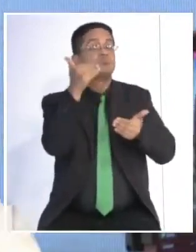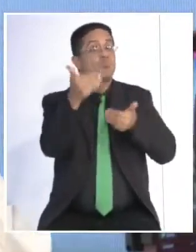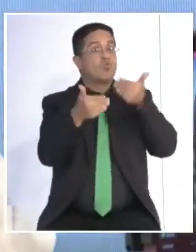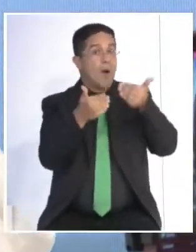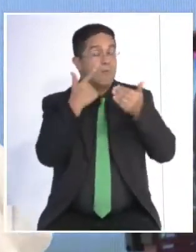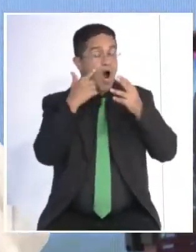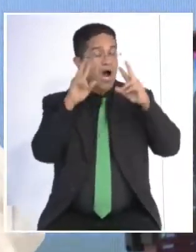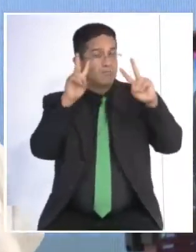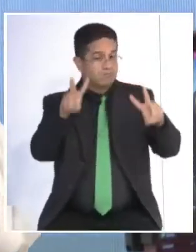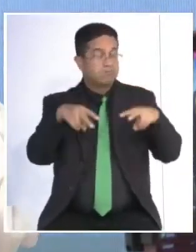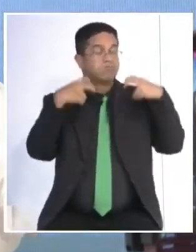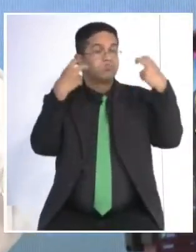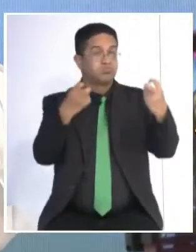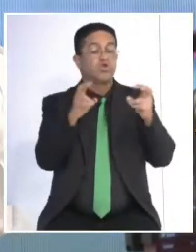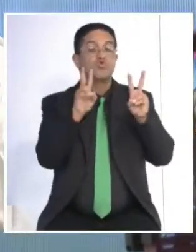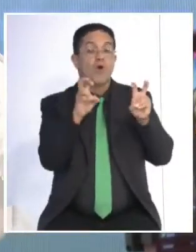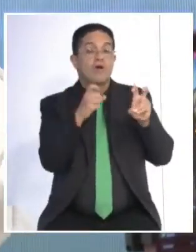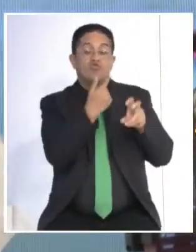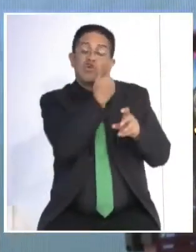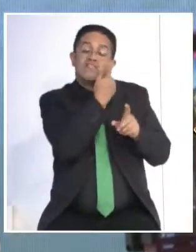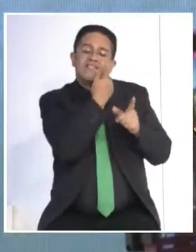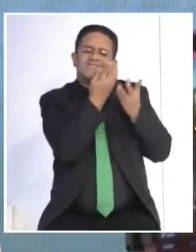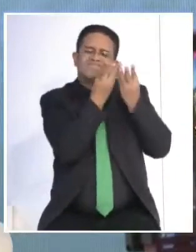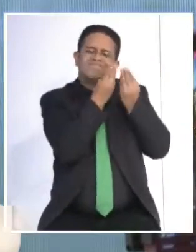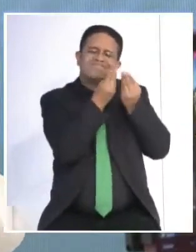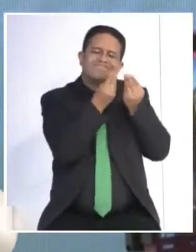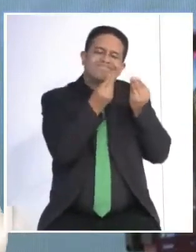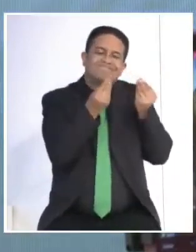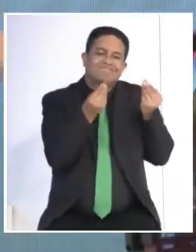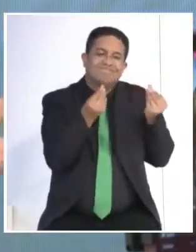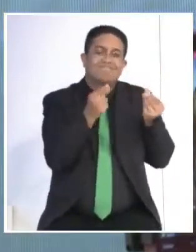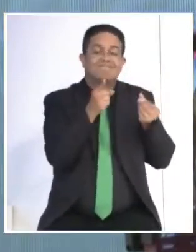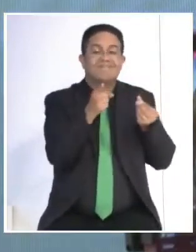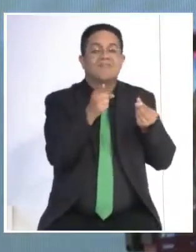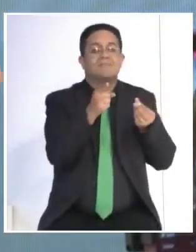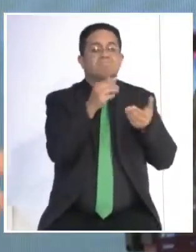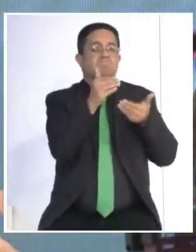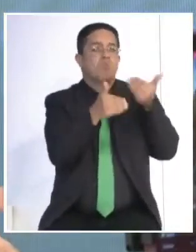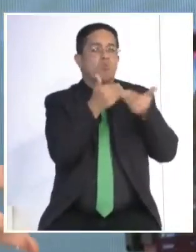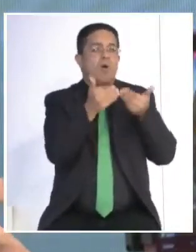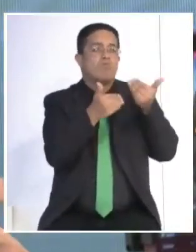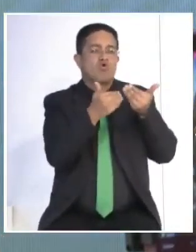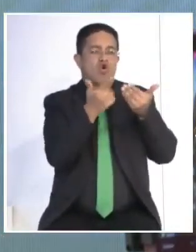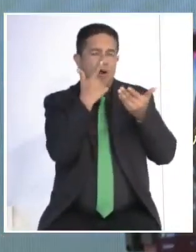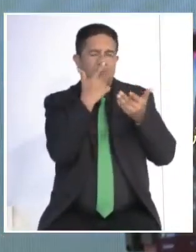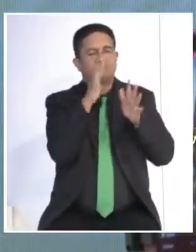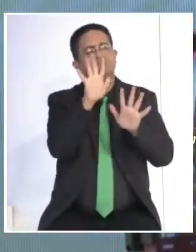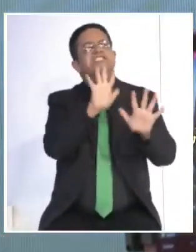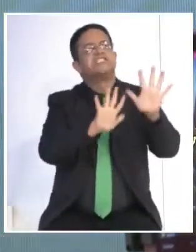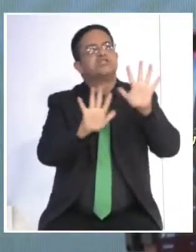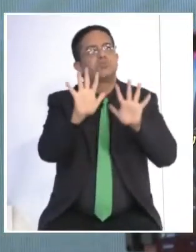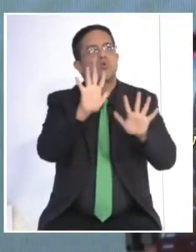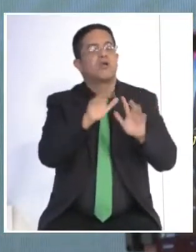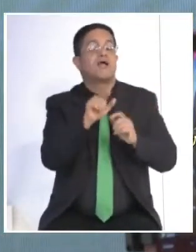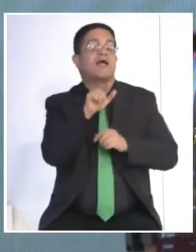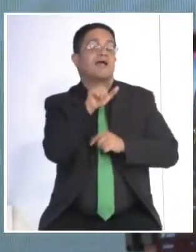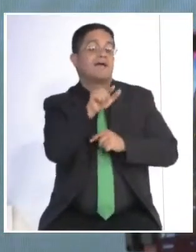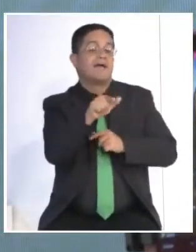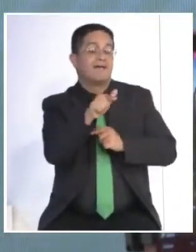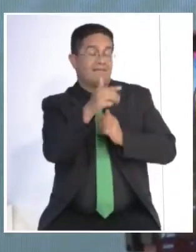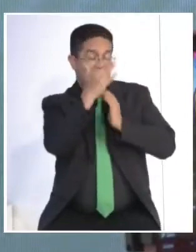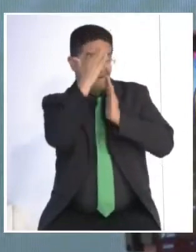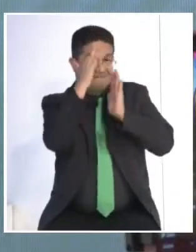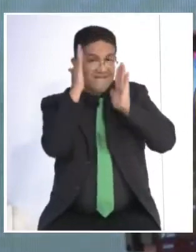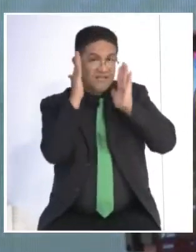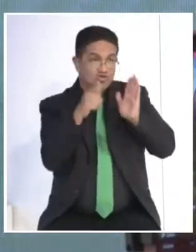colágeno nuevo, esa cicatriz se vaya superficializando y se vaya disimulando la vista. Entonces, es un tratamiento que